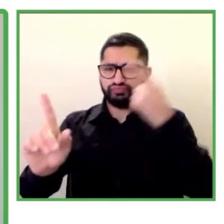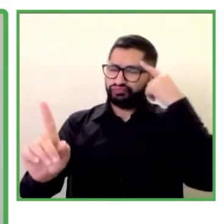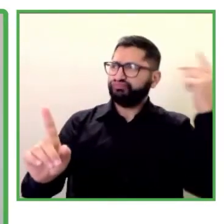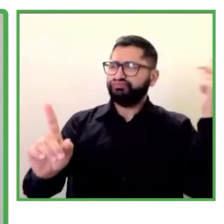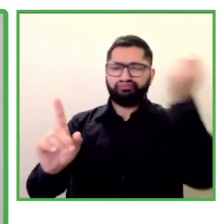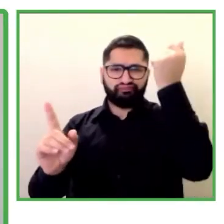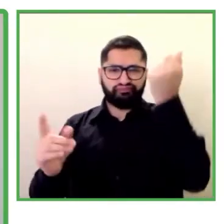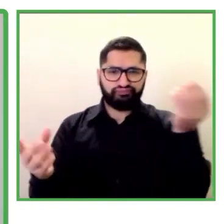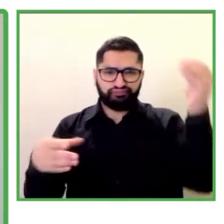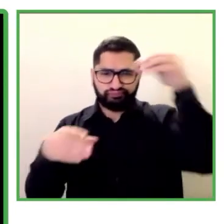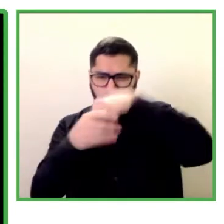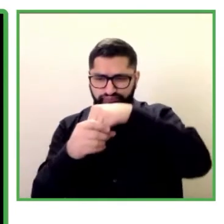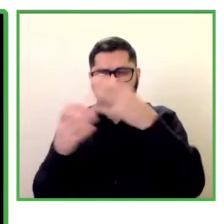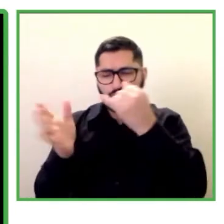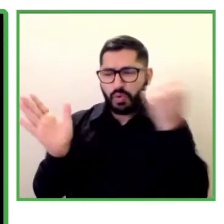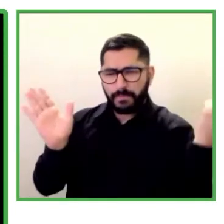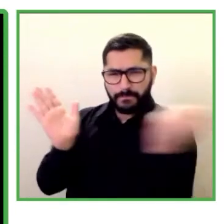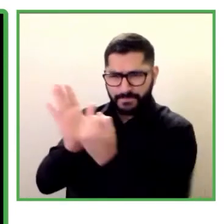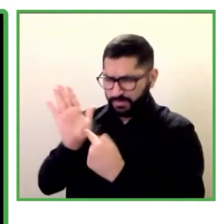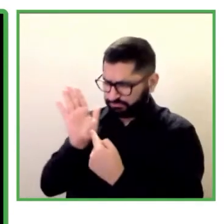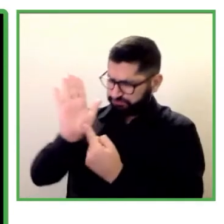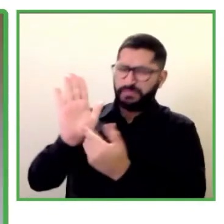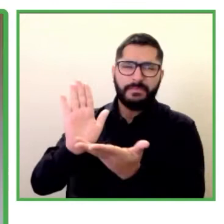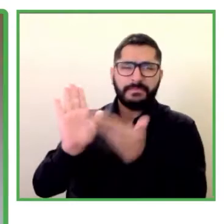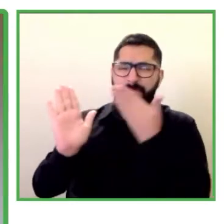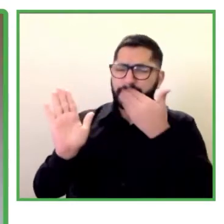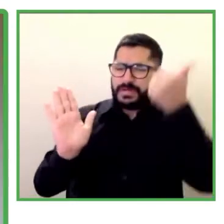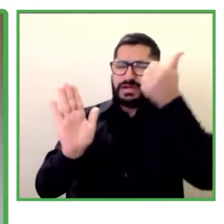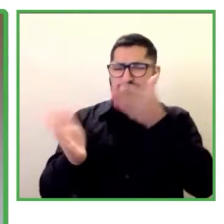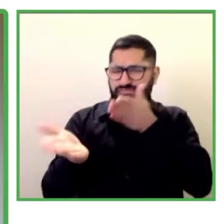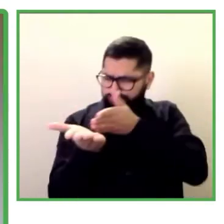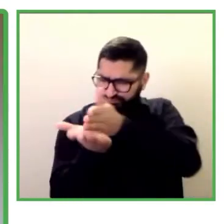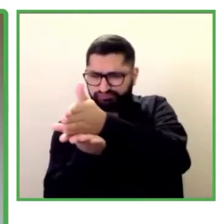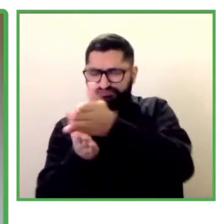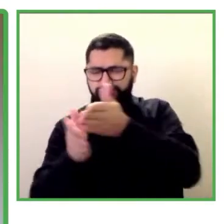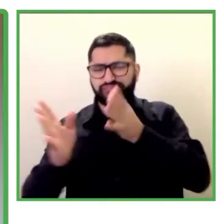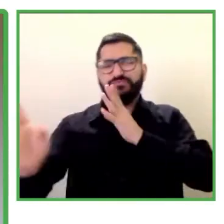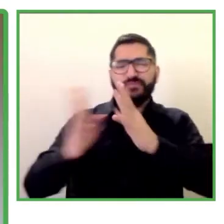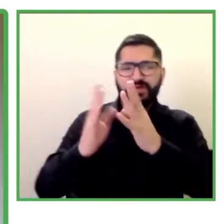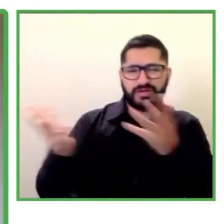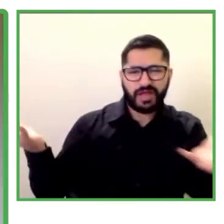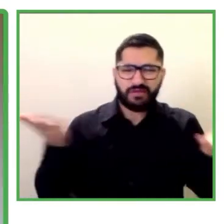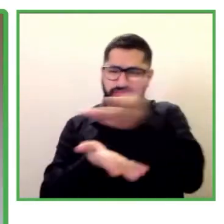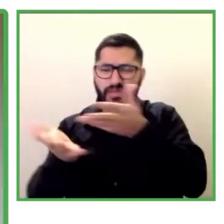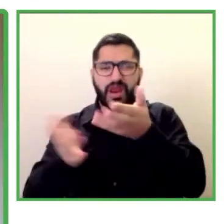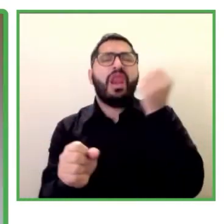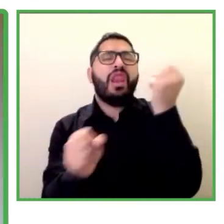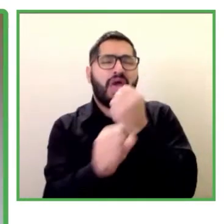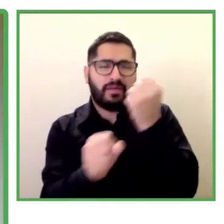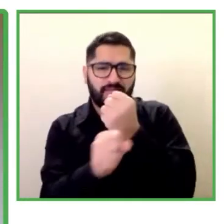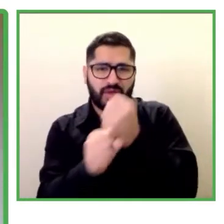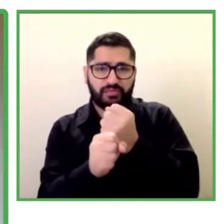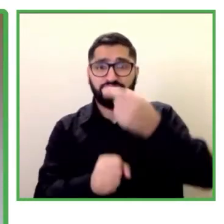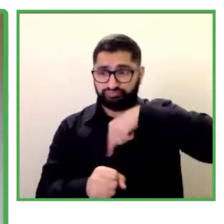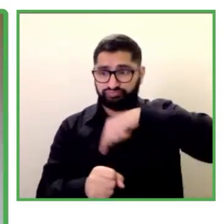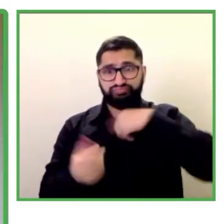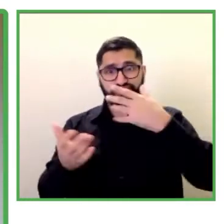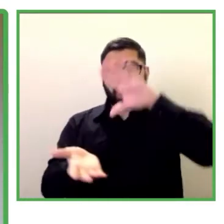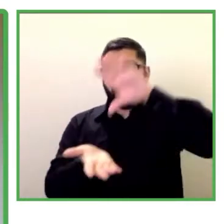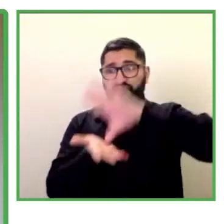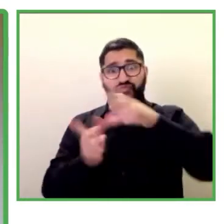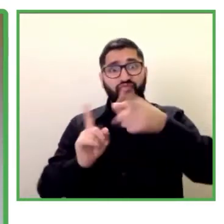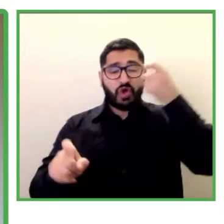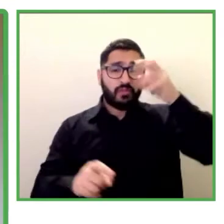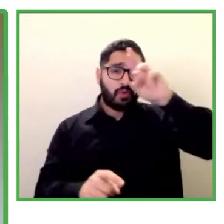mercado laboral de nuestros países que la anunciamos el 3 de diciembre del año pasado en el auditorio de Antel públicamente cuando en aquel momento era